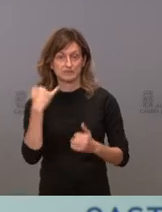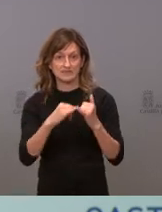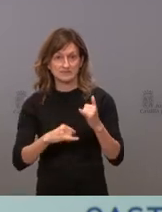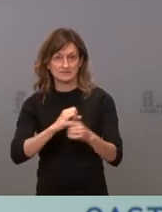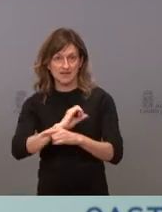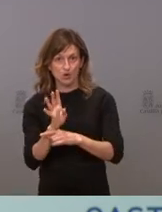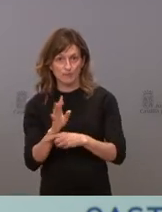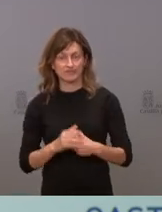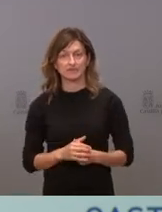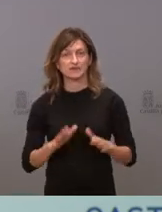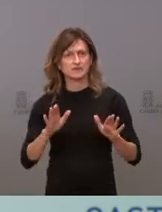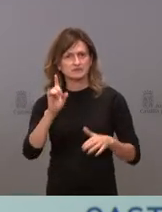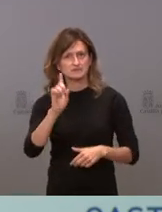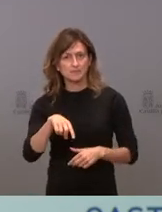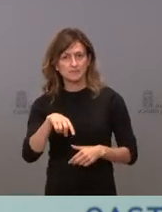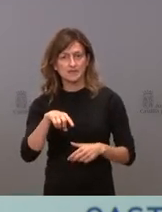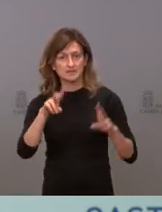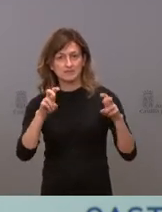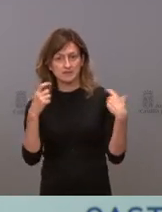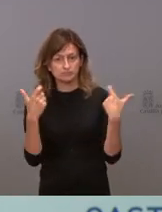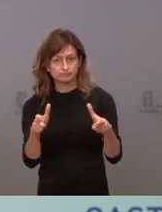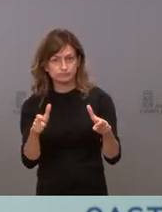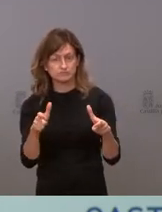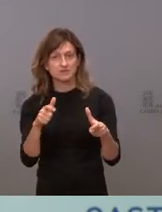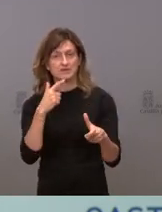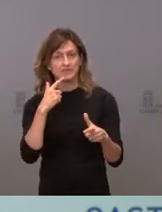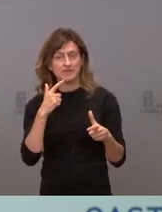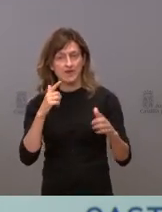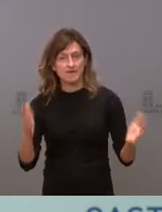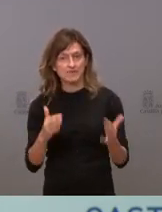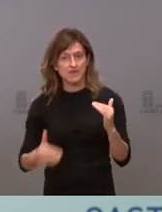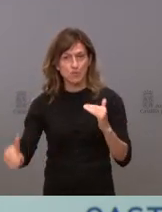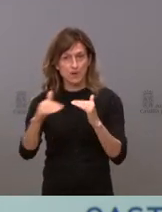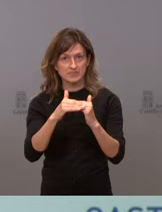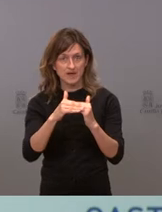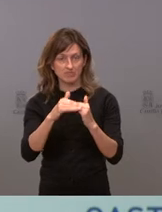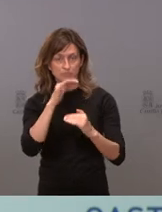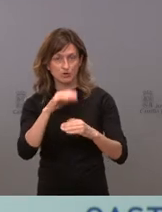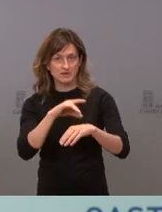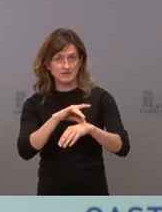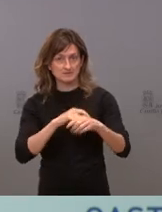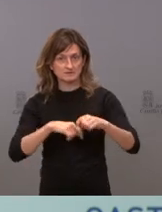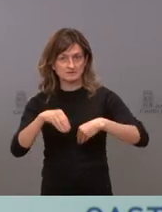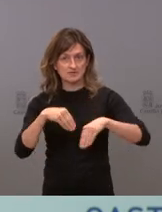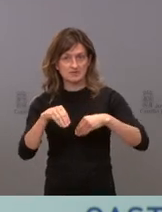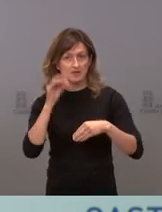Pero también en este mundo hemos favorecido la igualdad con nuestra estrategia de emprendimiento de la mujer rural.